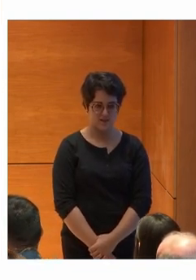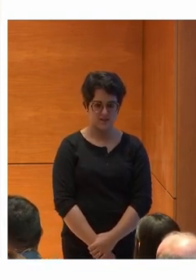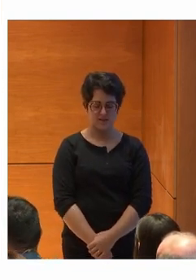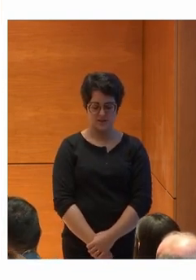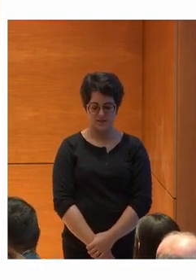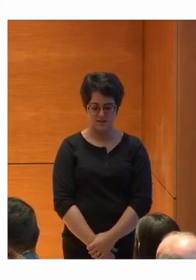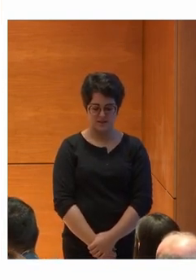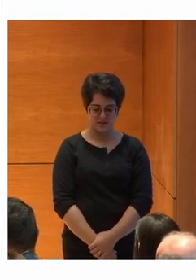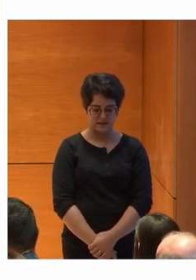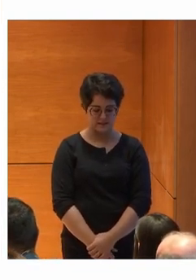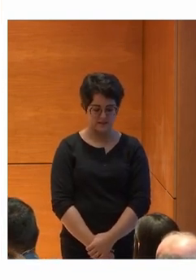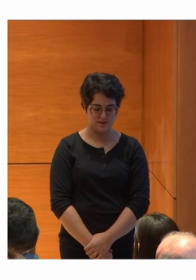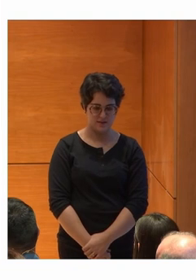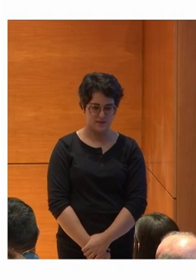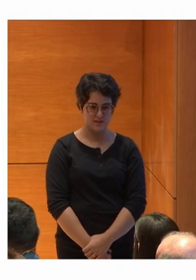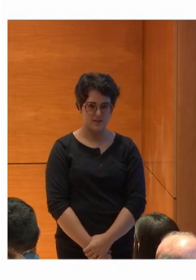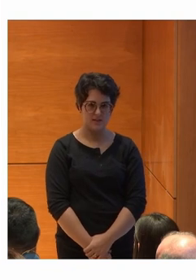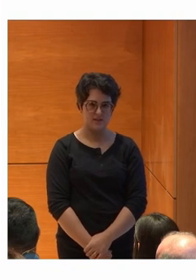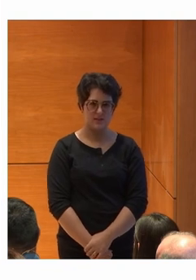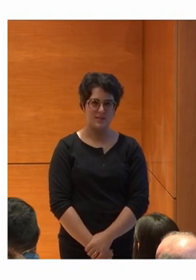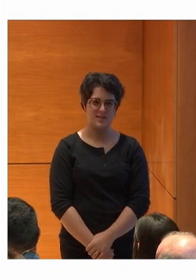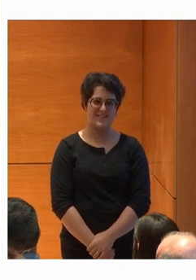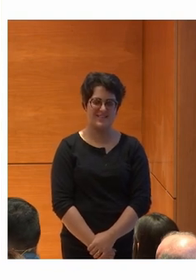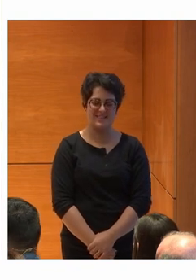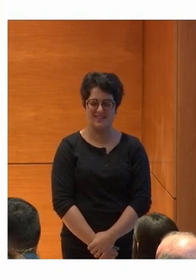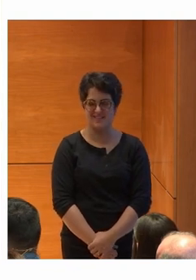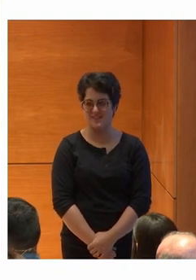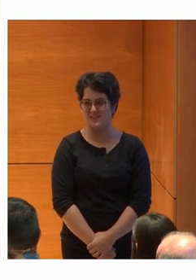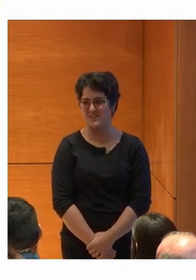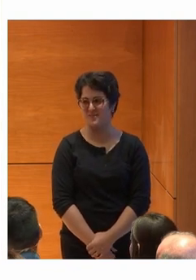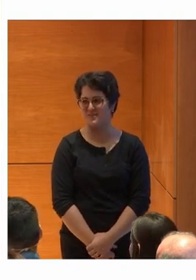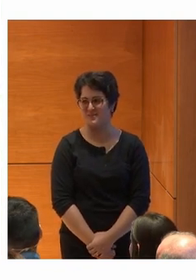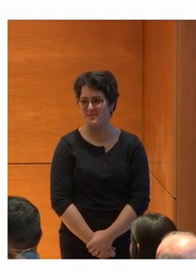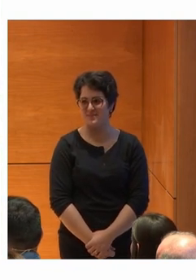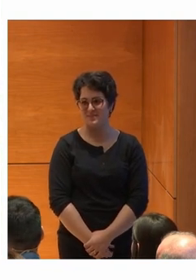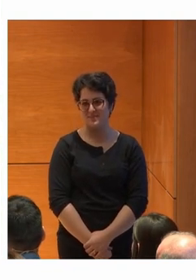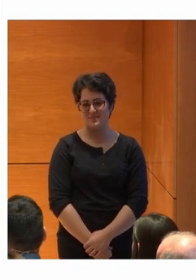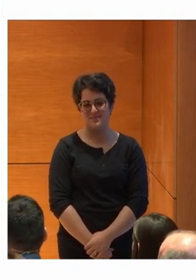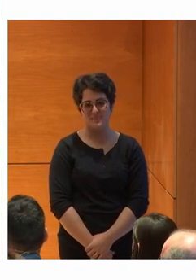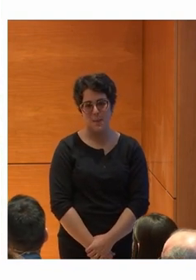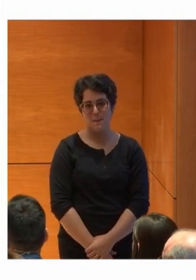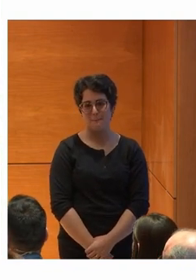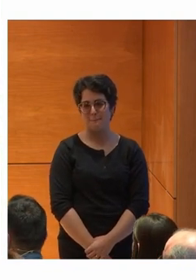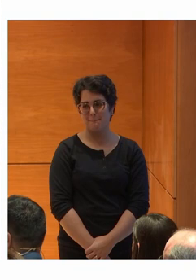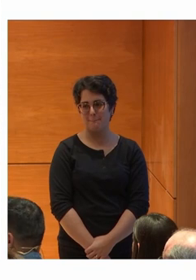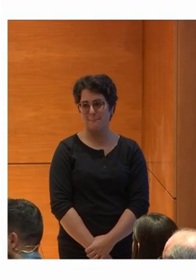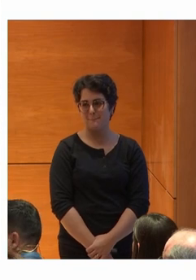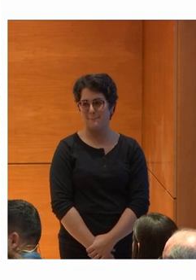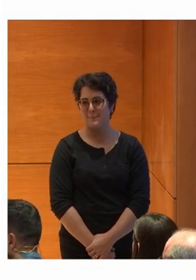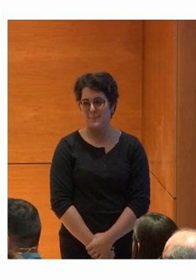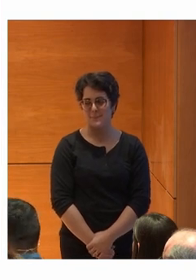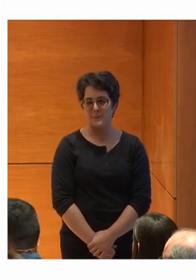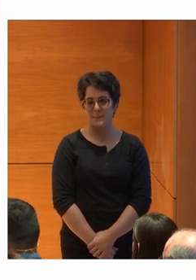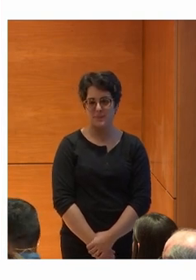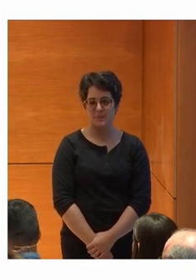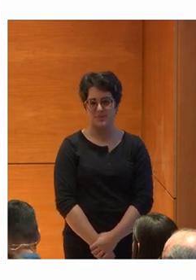es el caballo De Drácula? Un pura sangre Le pregunto Que si ella Tiene alguna otra pareja Y me